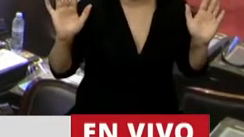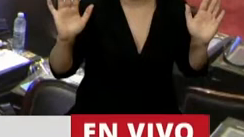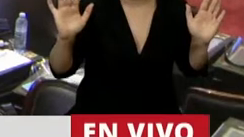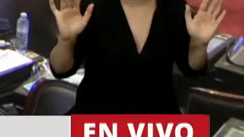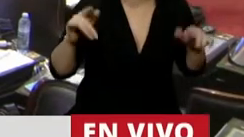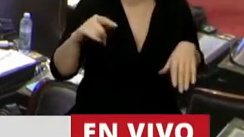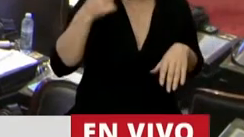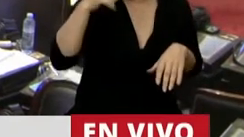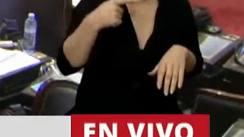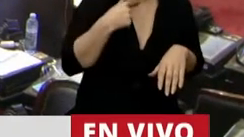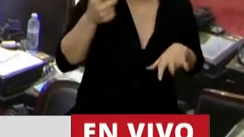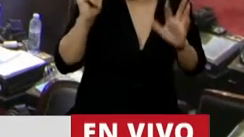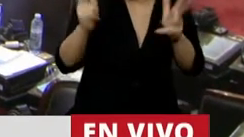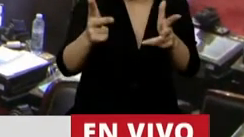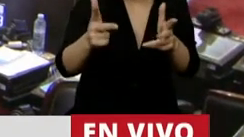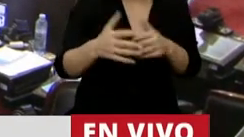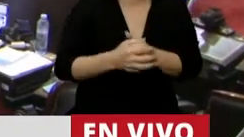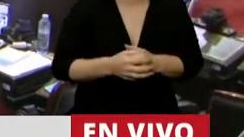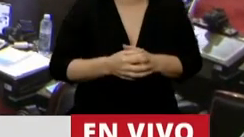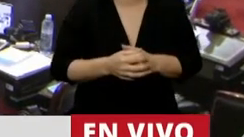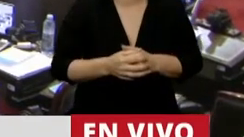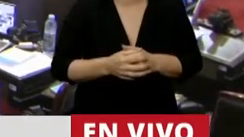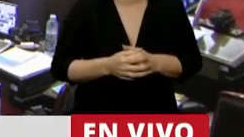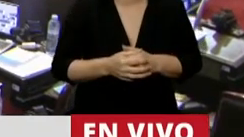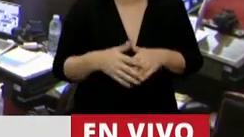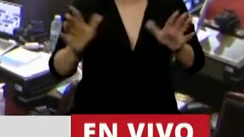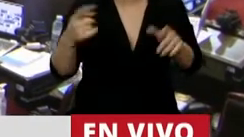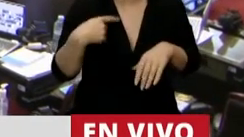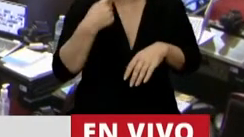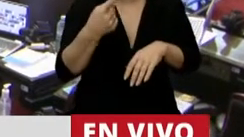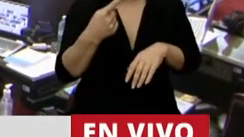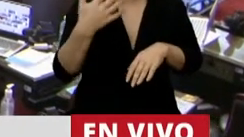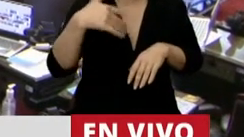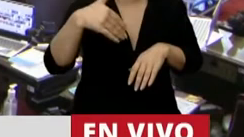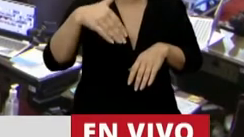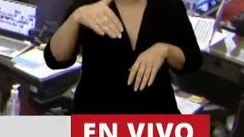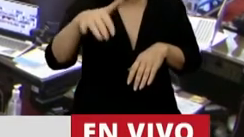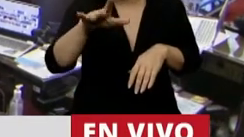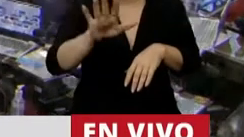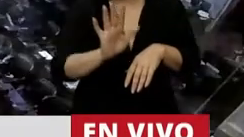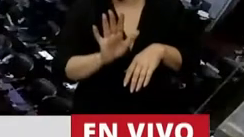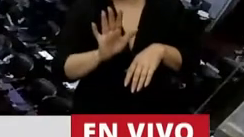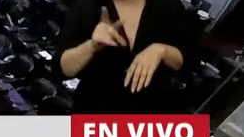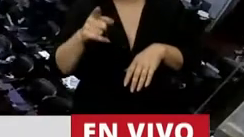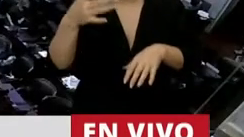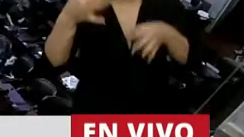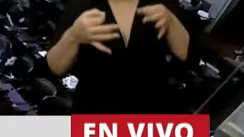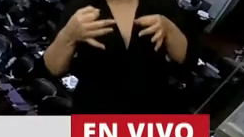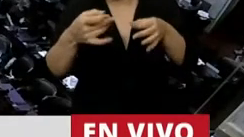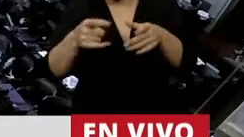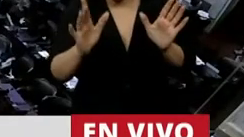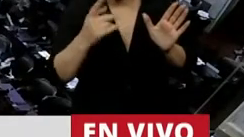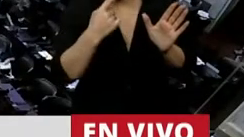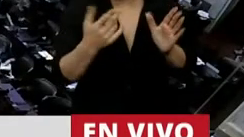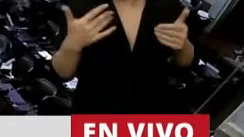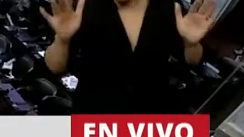último también decir que dicen que se va a judicializar. Y es probable que sea así. Porque